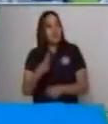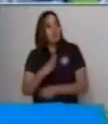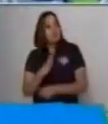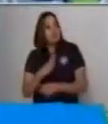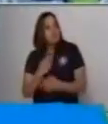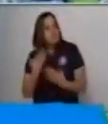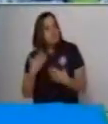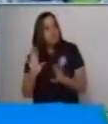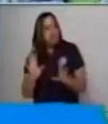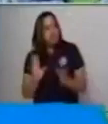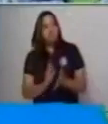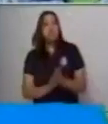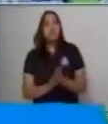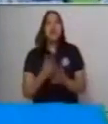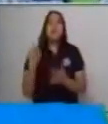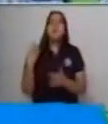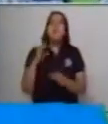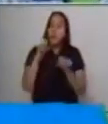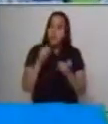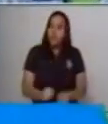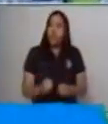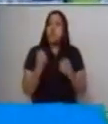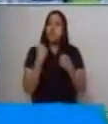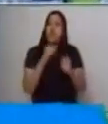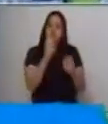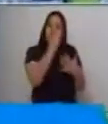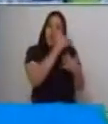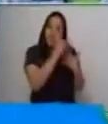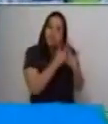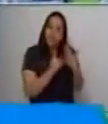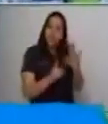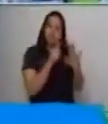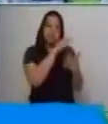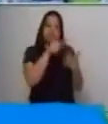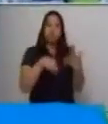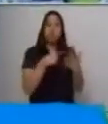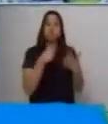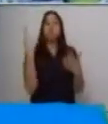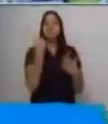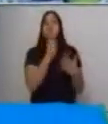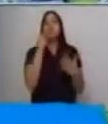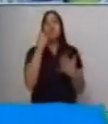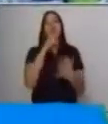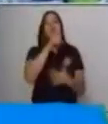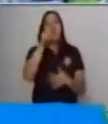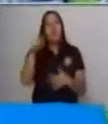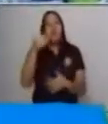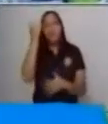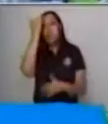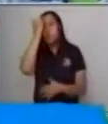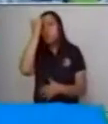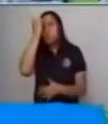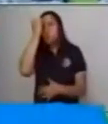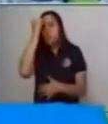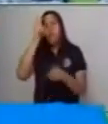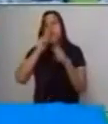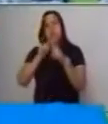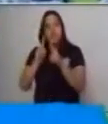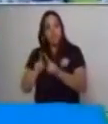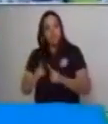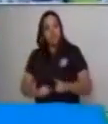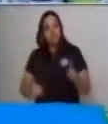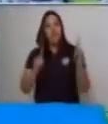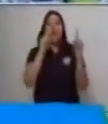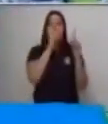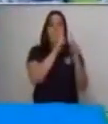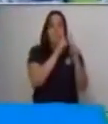Para hacer una descripción es importante que tengas en cuenta estos pasos. Paso número